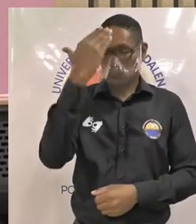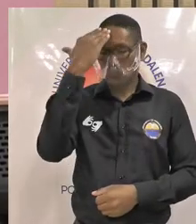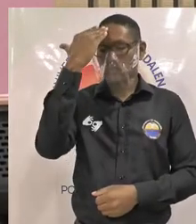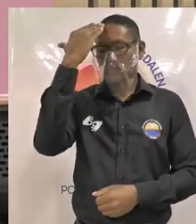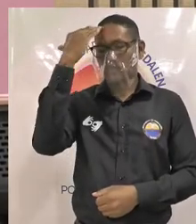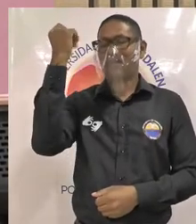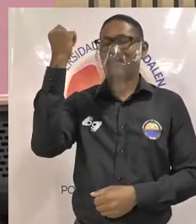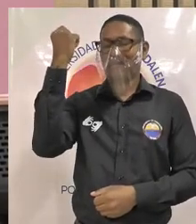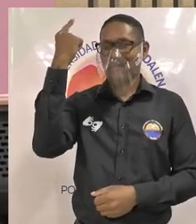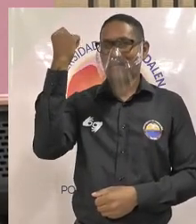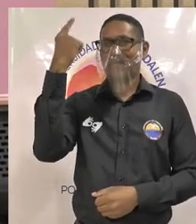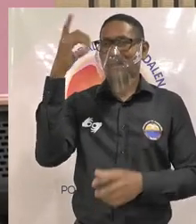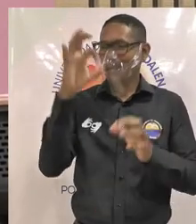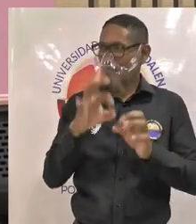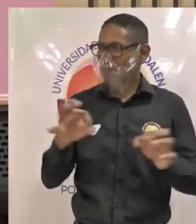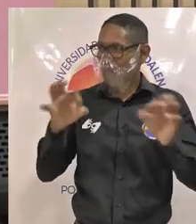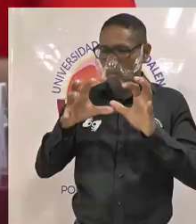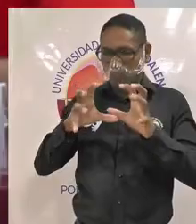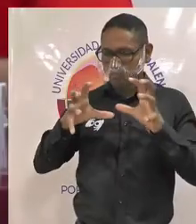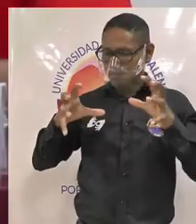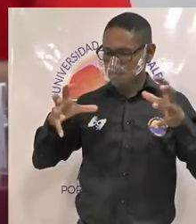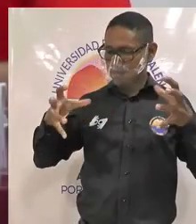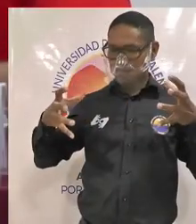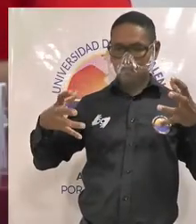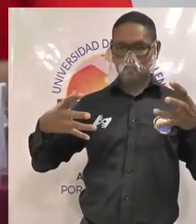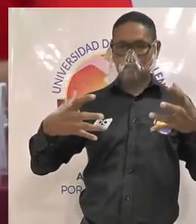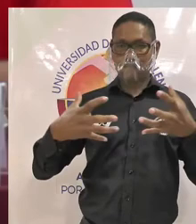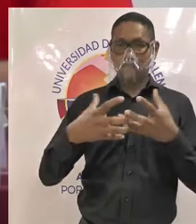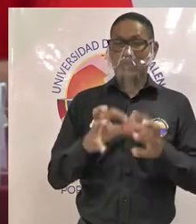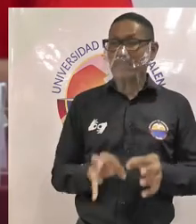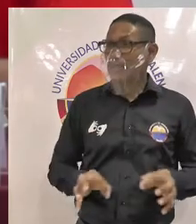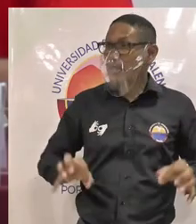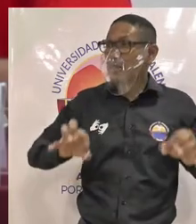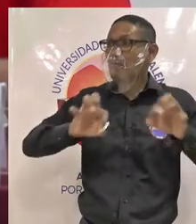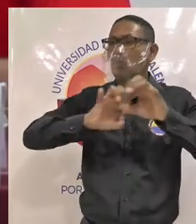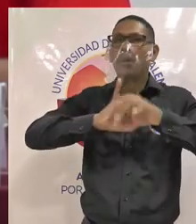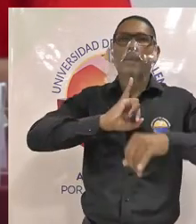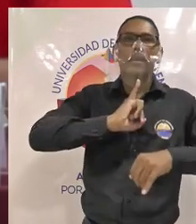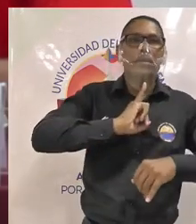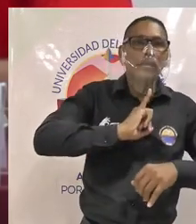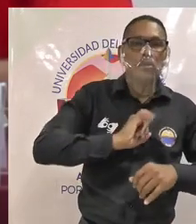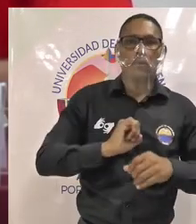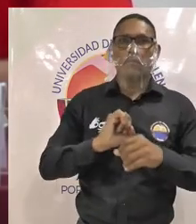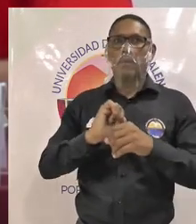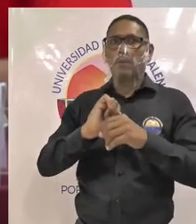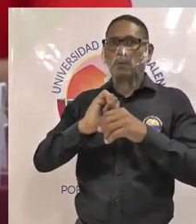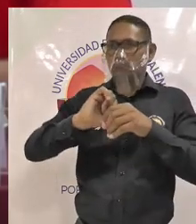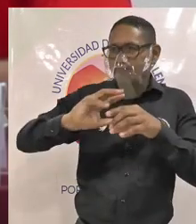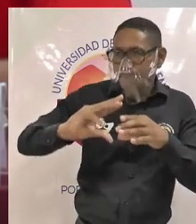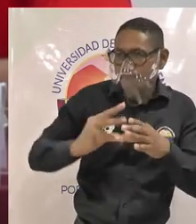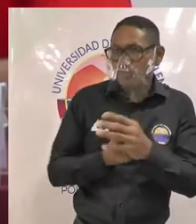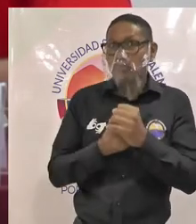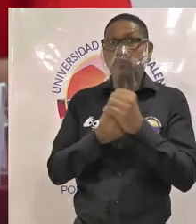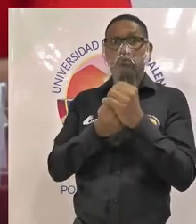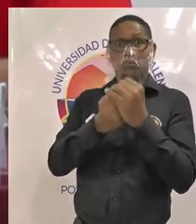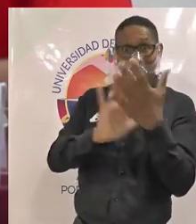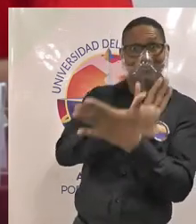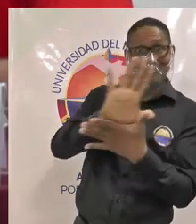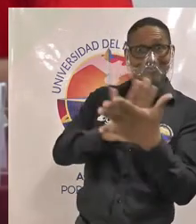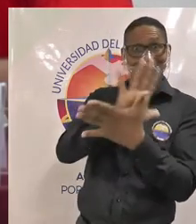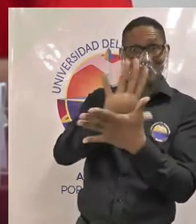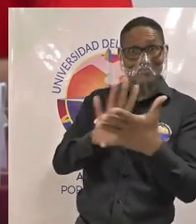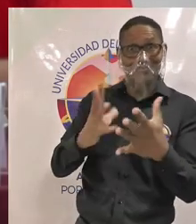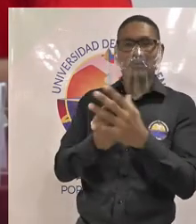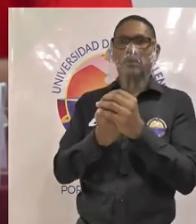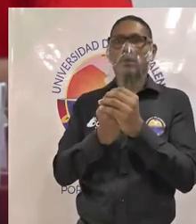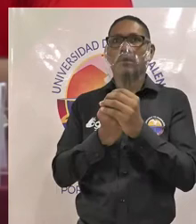necesidad en este mundo globalizado la importancia de los idiomas la importancia de la inclusión de pronto del lenguaje de señas del